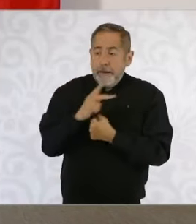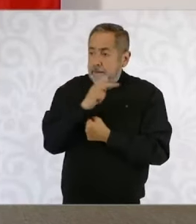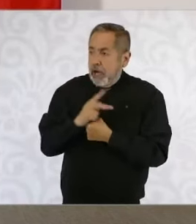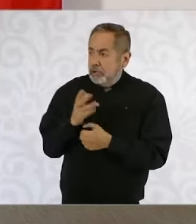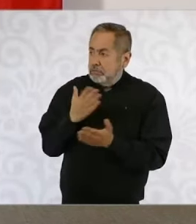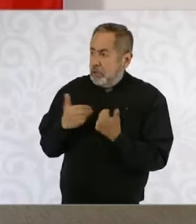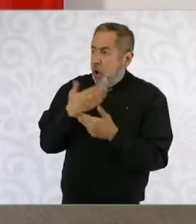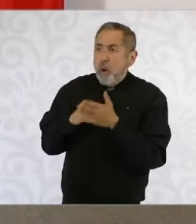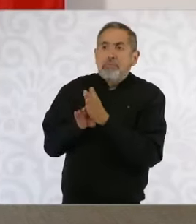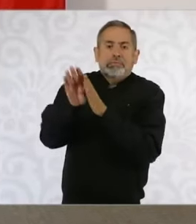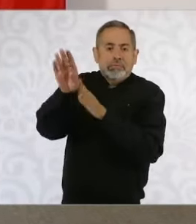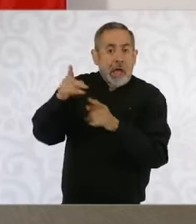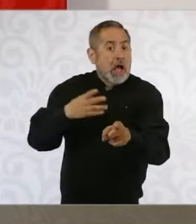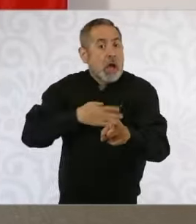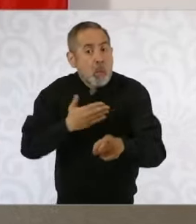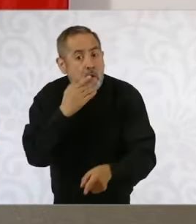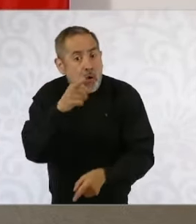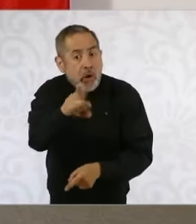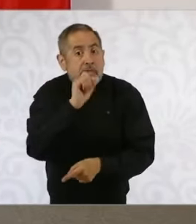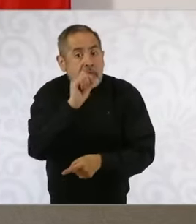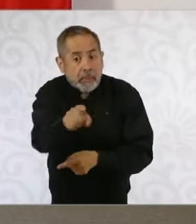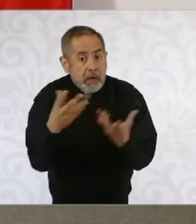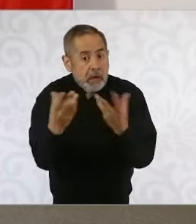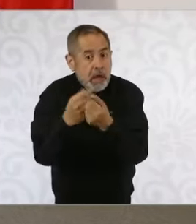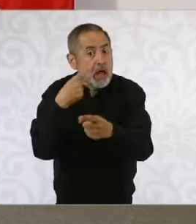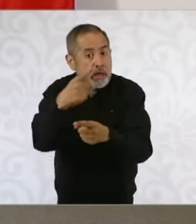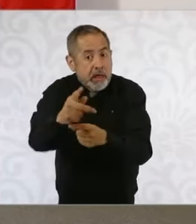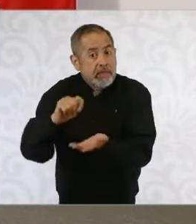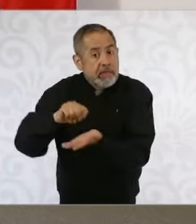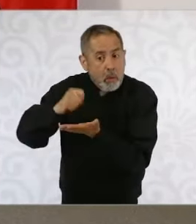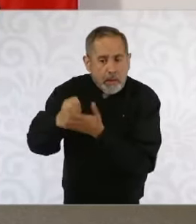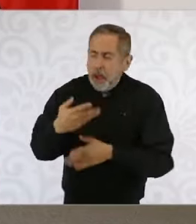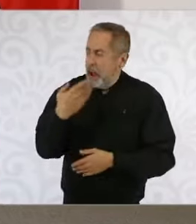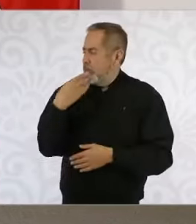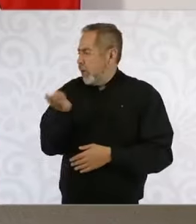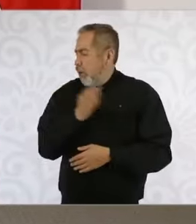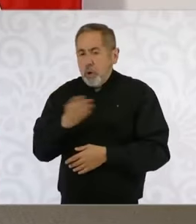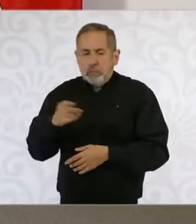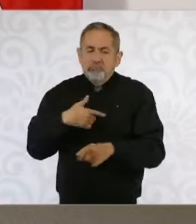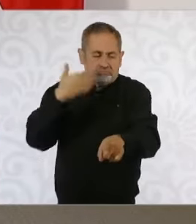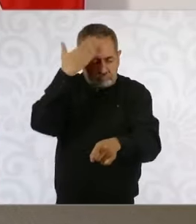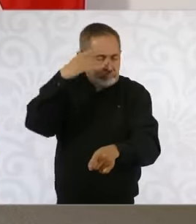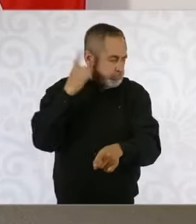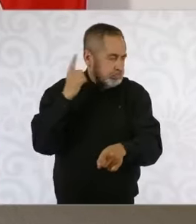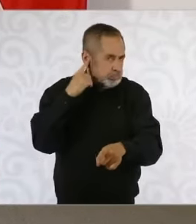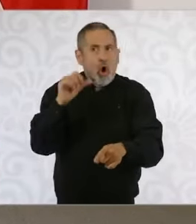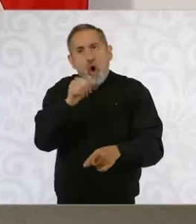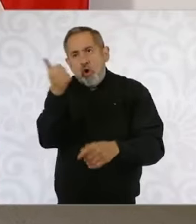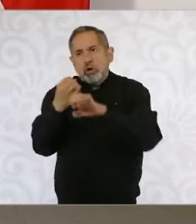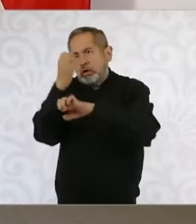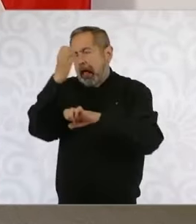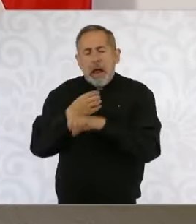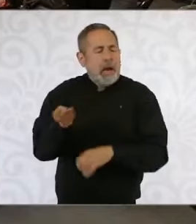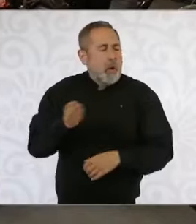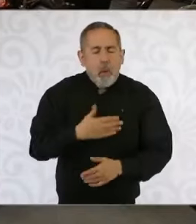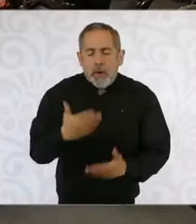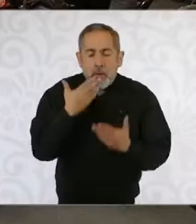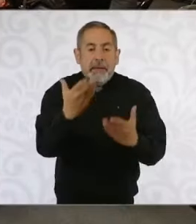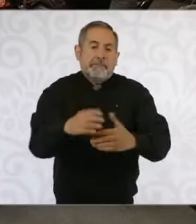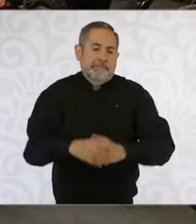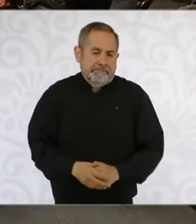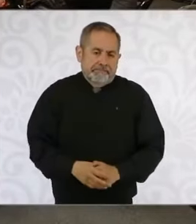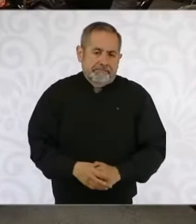Entonces, qué bueno que también se está haciendo en Tamaulipas y sabemos que se está haciendo también en otras entidades. Y bueno,